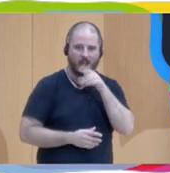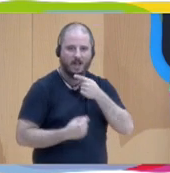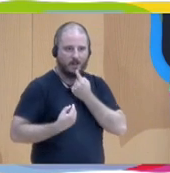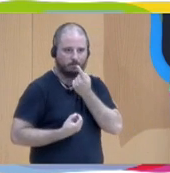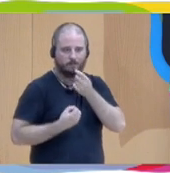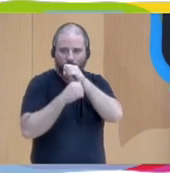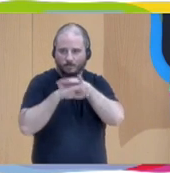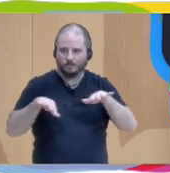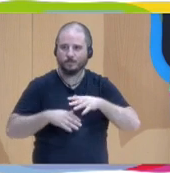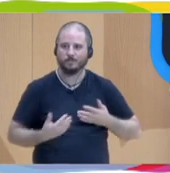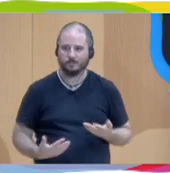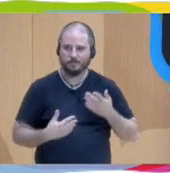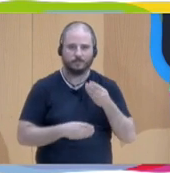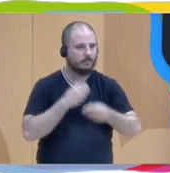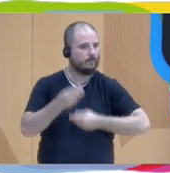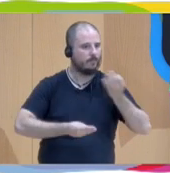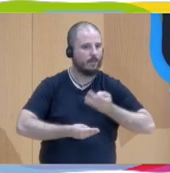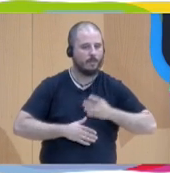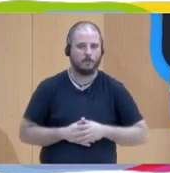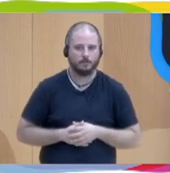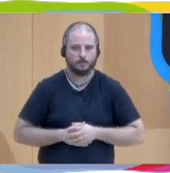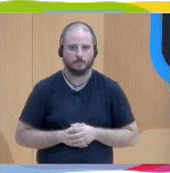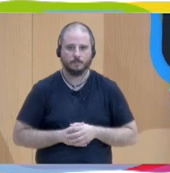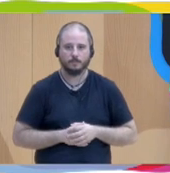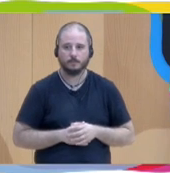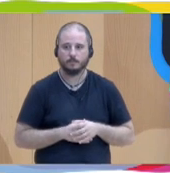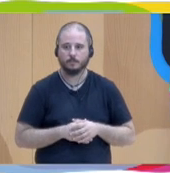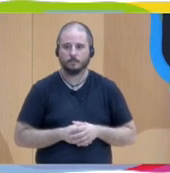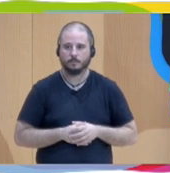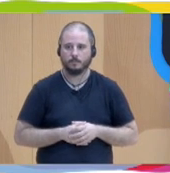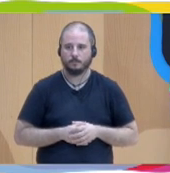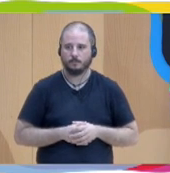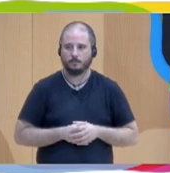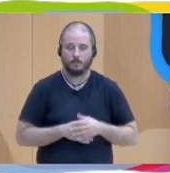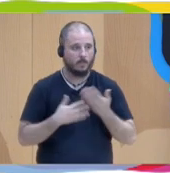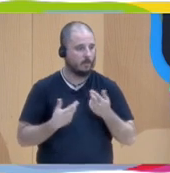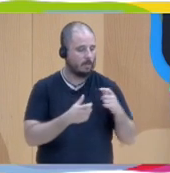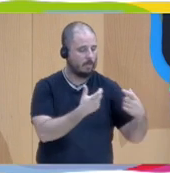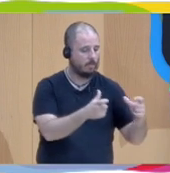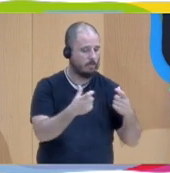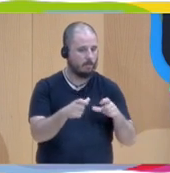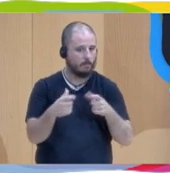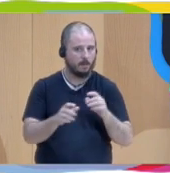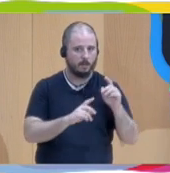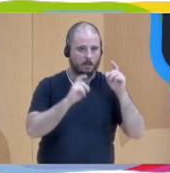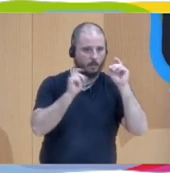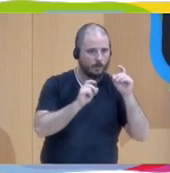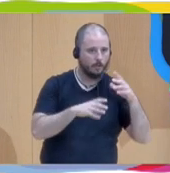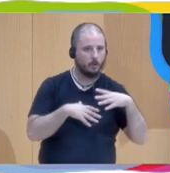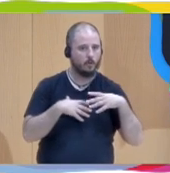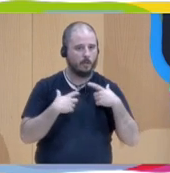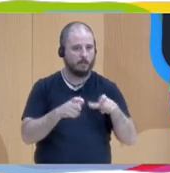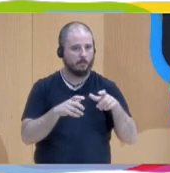hicimos y que juntamos a otros departamentos de educación, salud